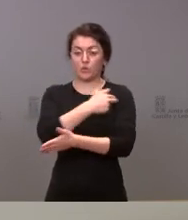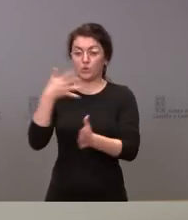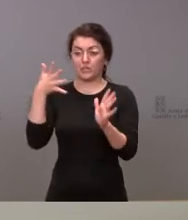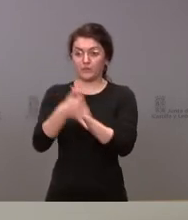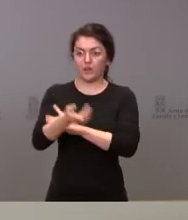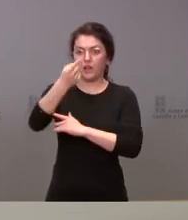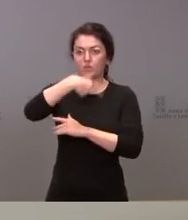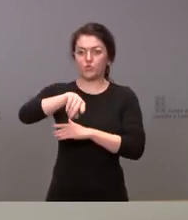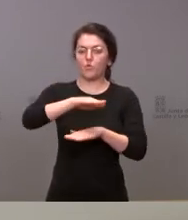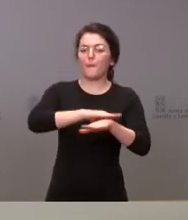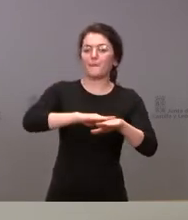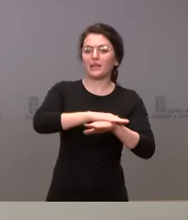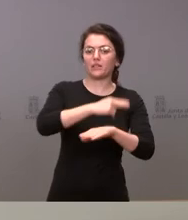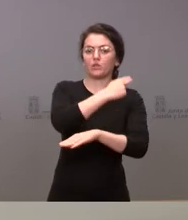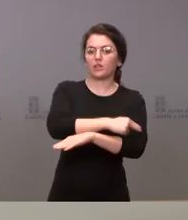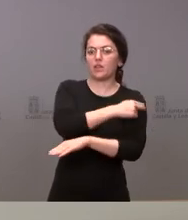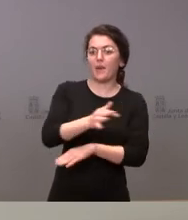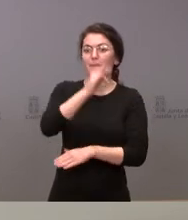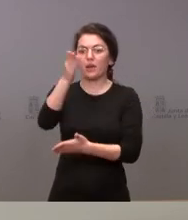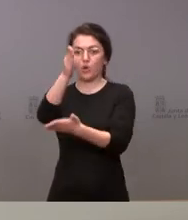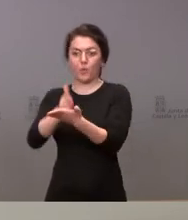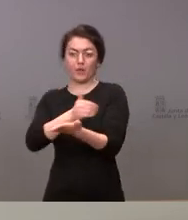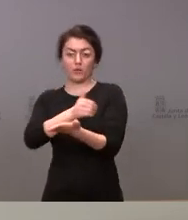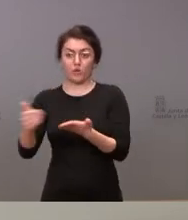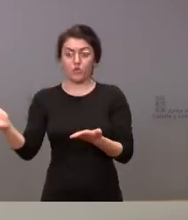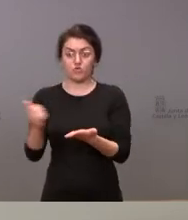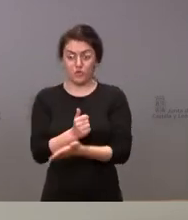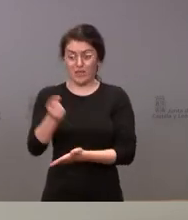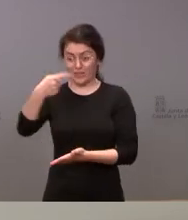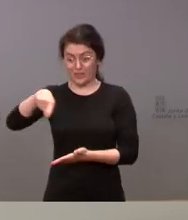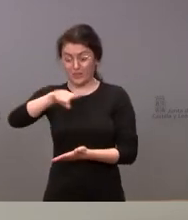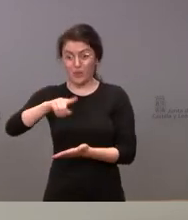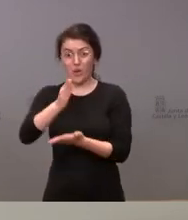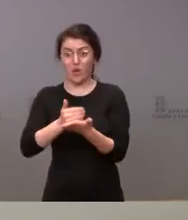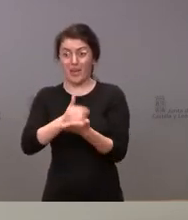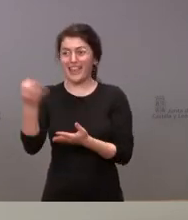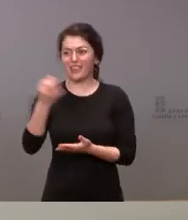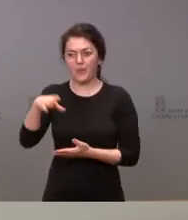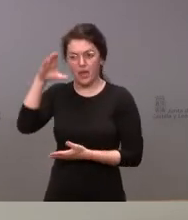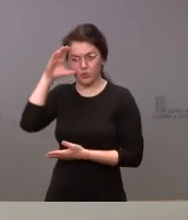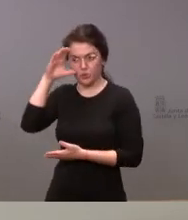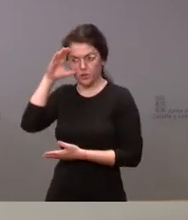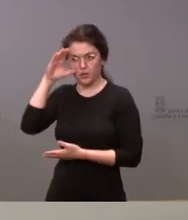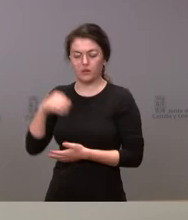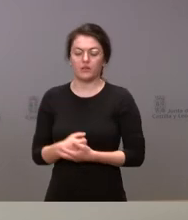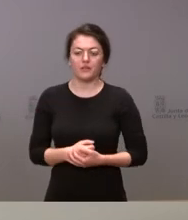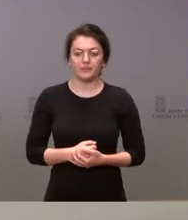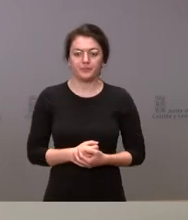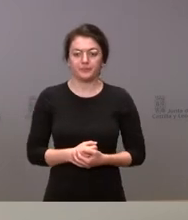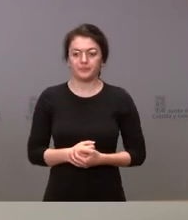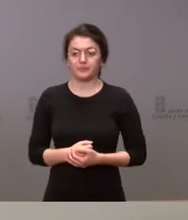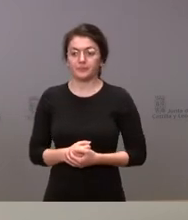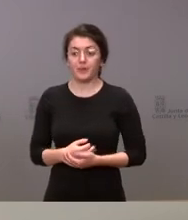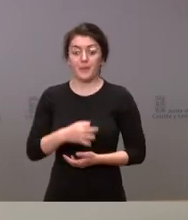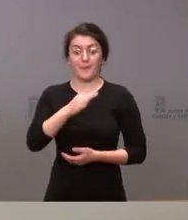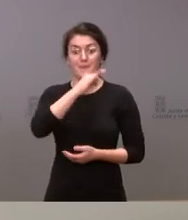del Ministerio de Sanidad como de las comunidades autónomas, escuchando siempre las comunidades autónomas y teniendo en cuenta las posiciones de los